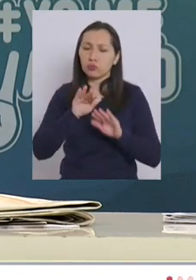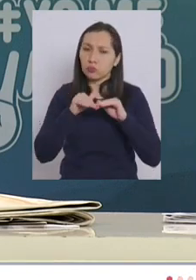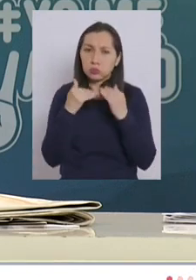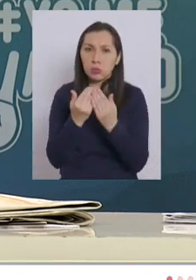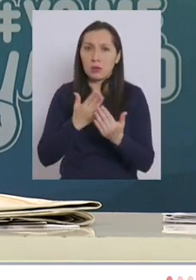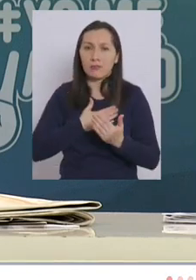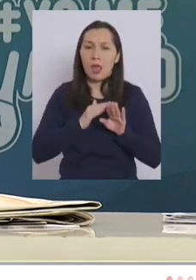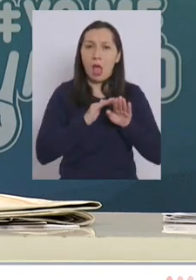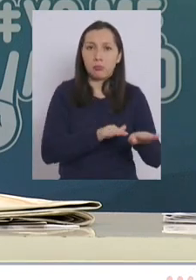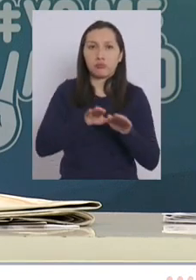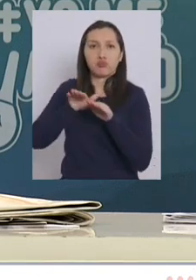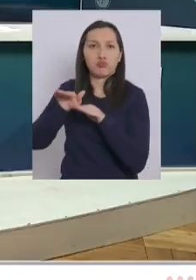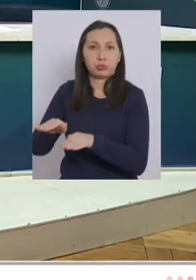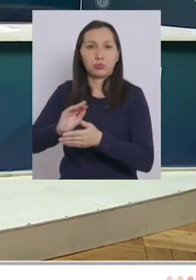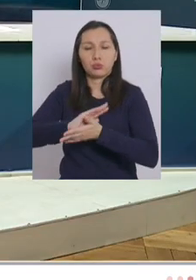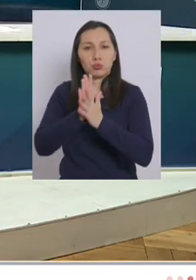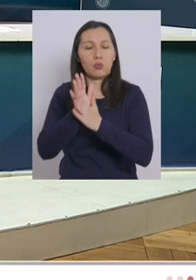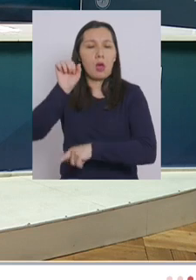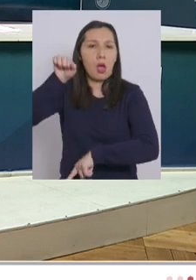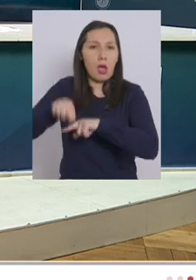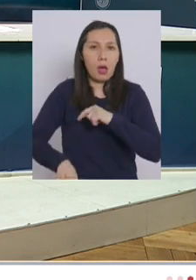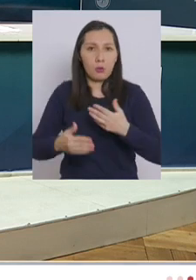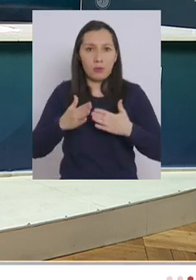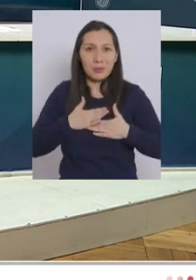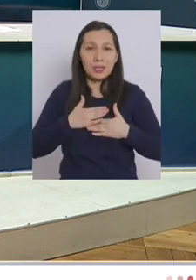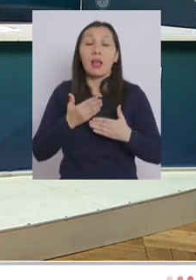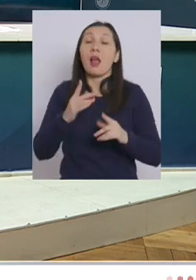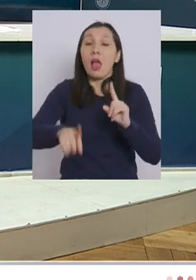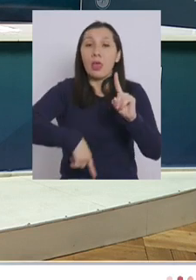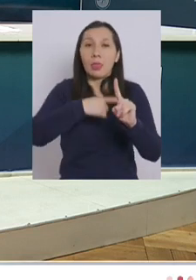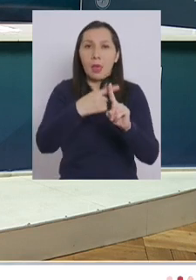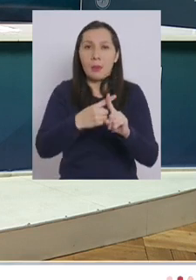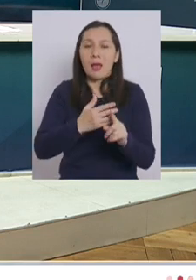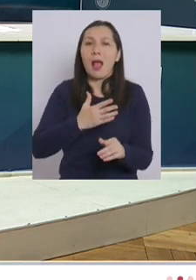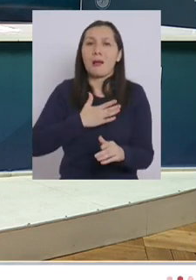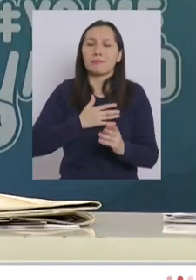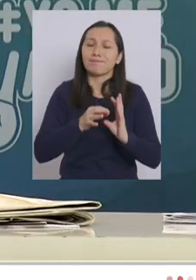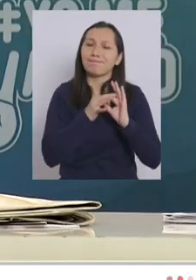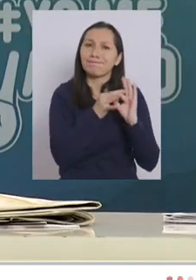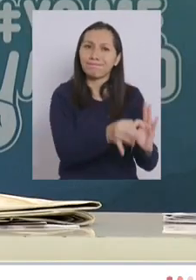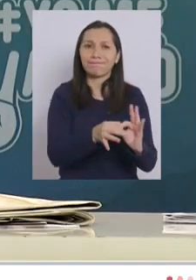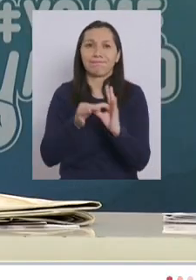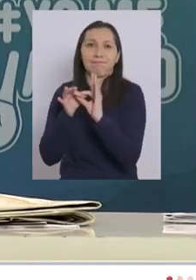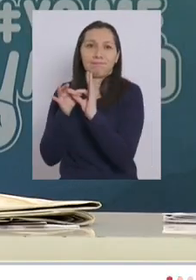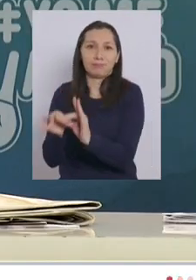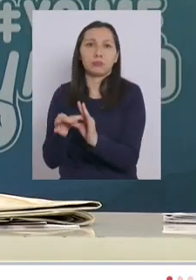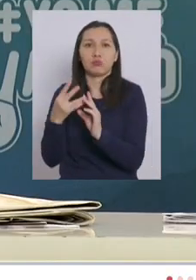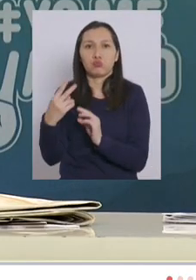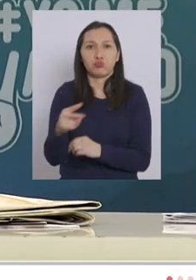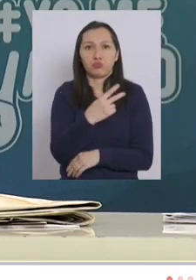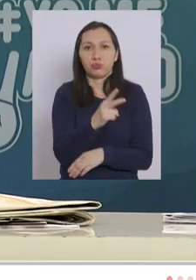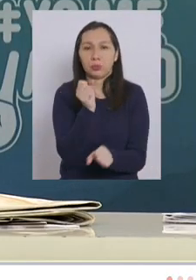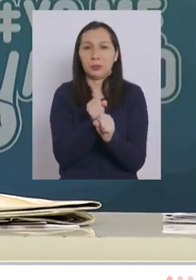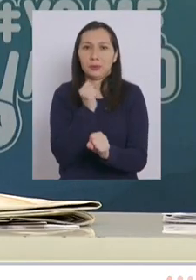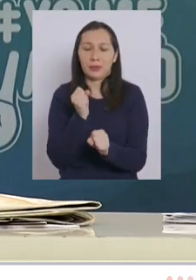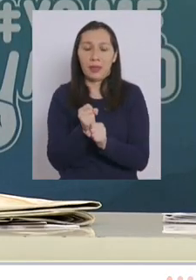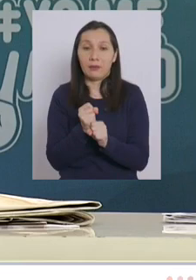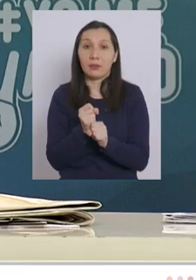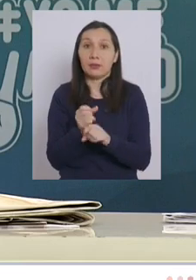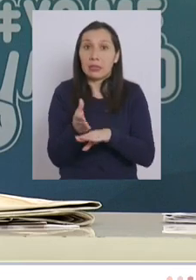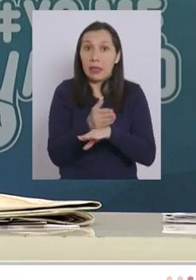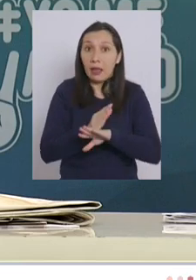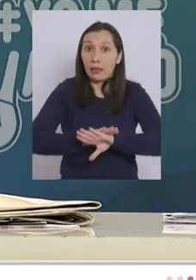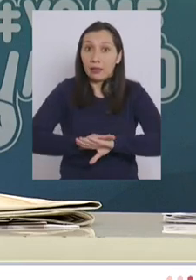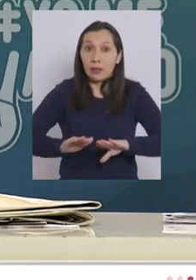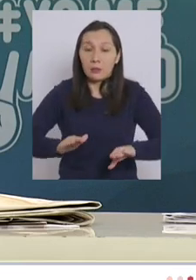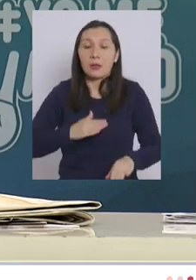todo mi apoyo con toda mi aprobación y además con mi agradecimiento por su trabajo antes de